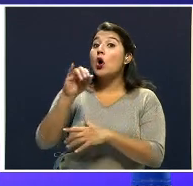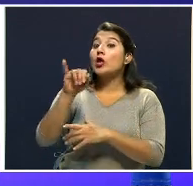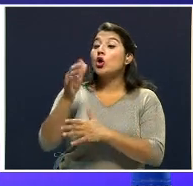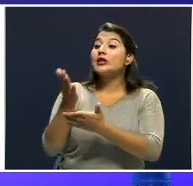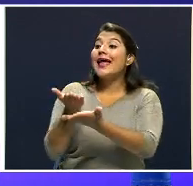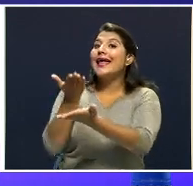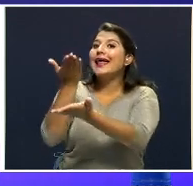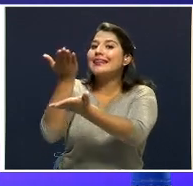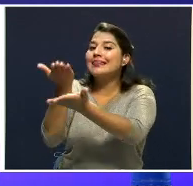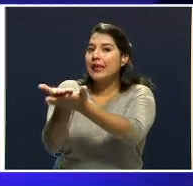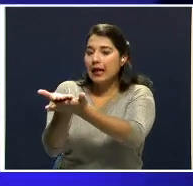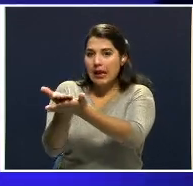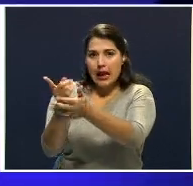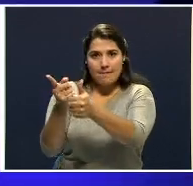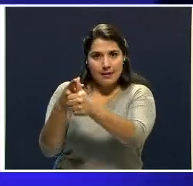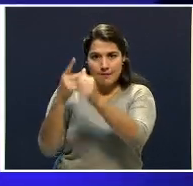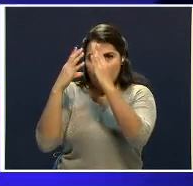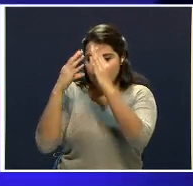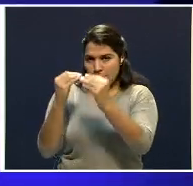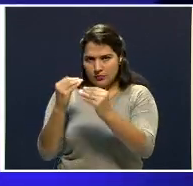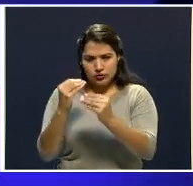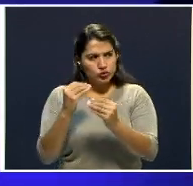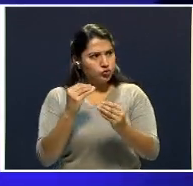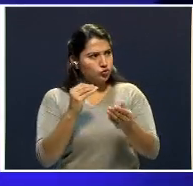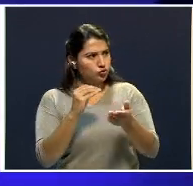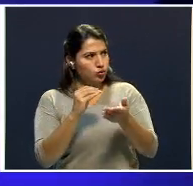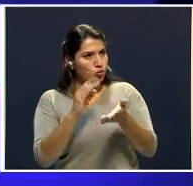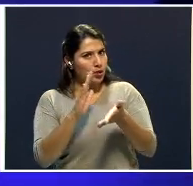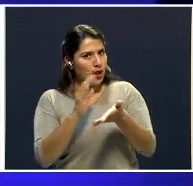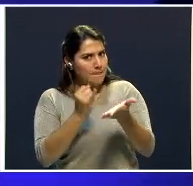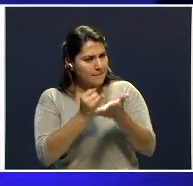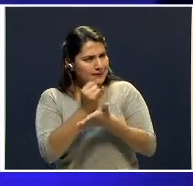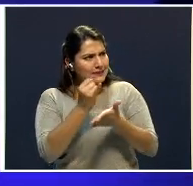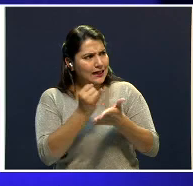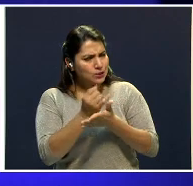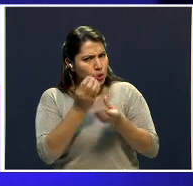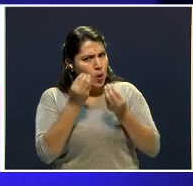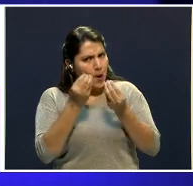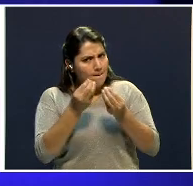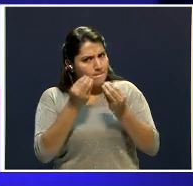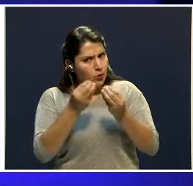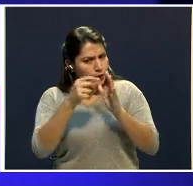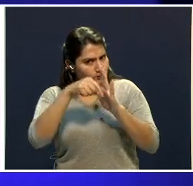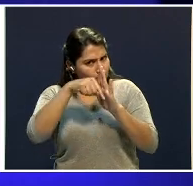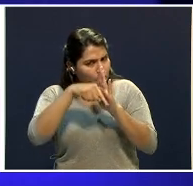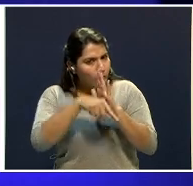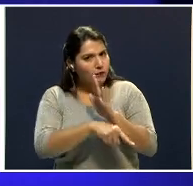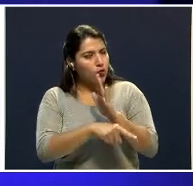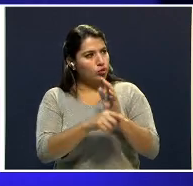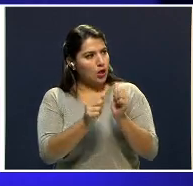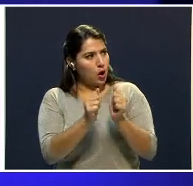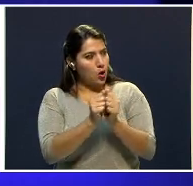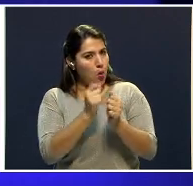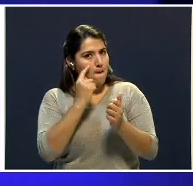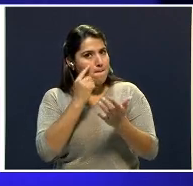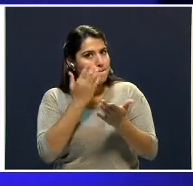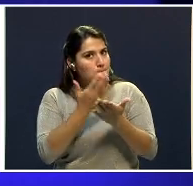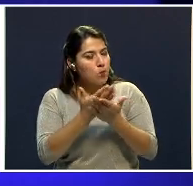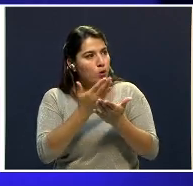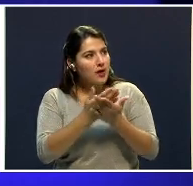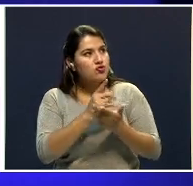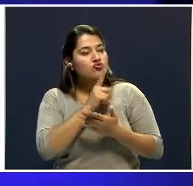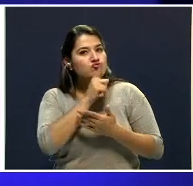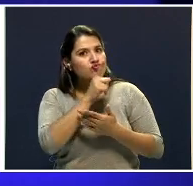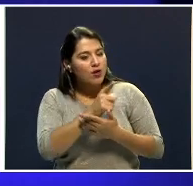Es un informe... Es un informe bastante elaborado, con prueba pericial de